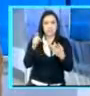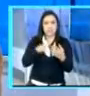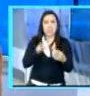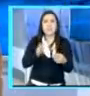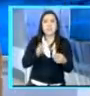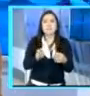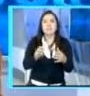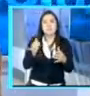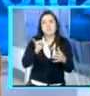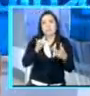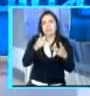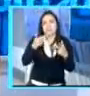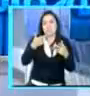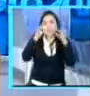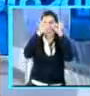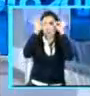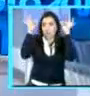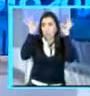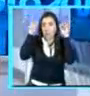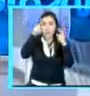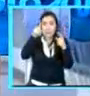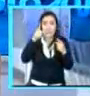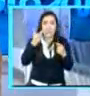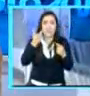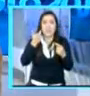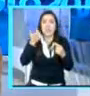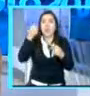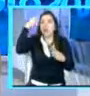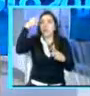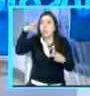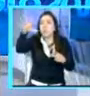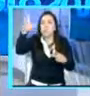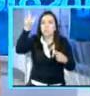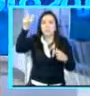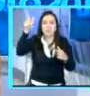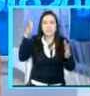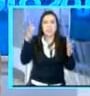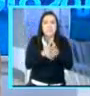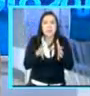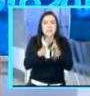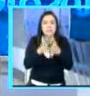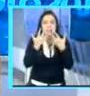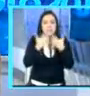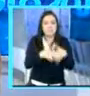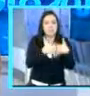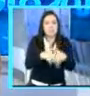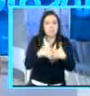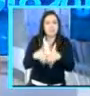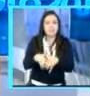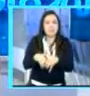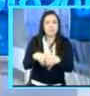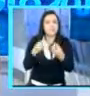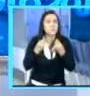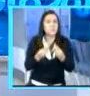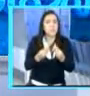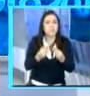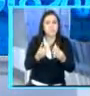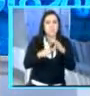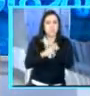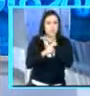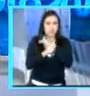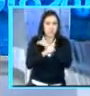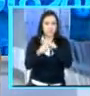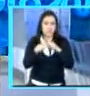haciendo en el puerto, las inversiones que se están haciendo en el de energía, las inversiones guatemaltecas que se están haciendo fuera de Guatemala, en